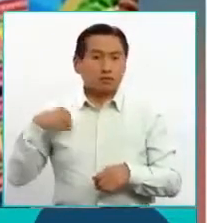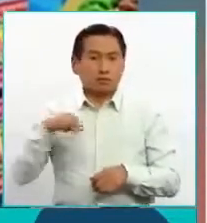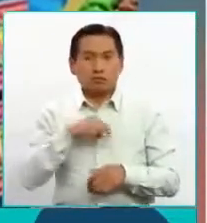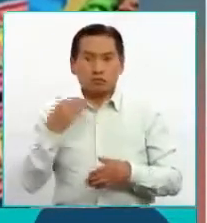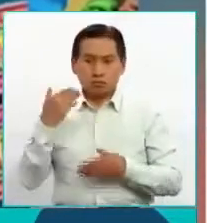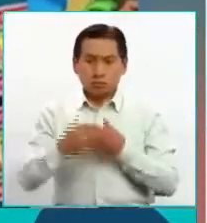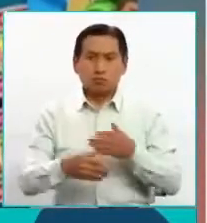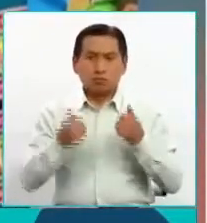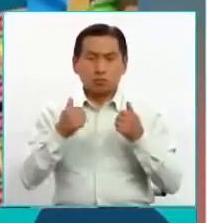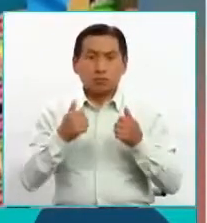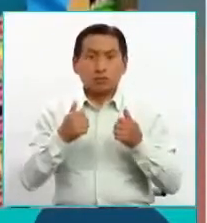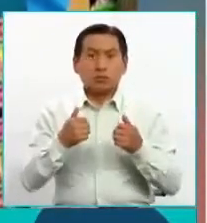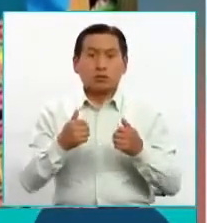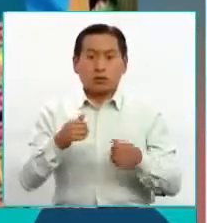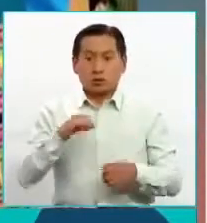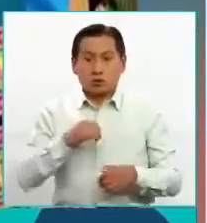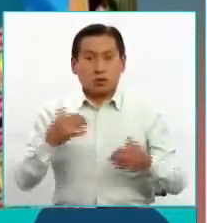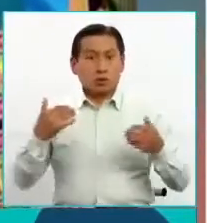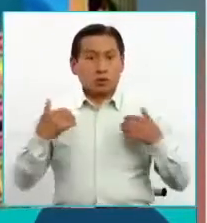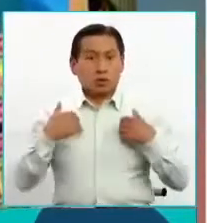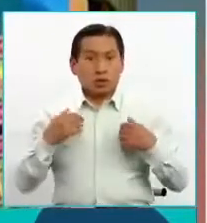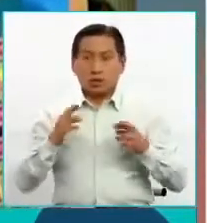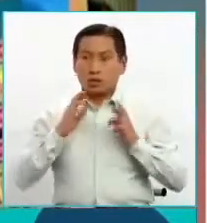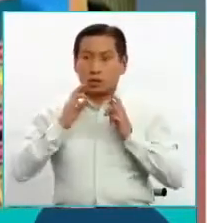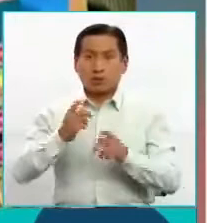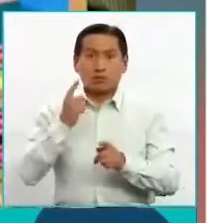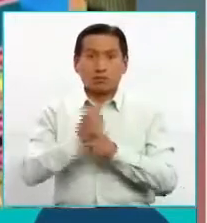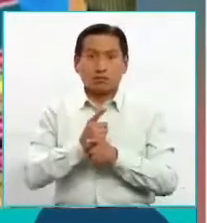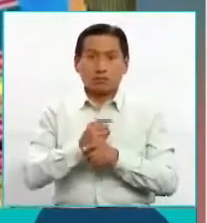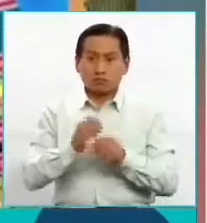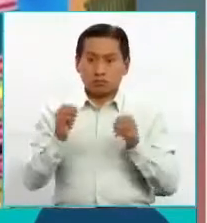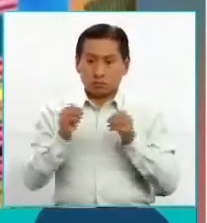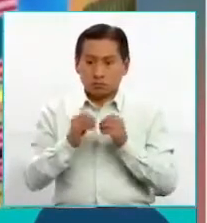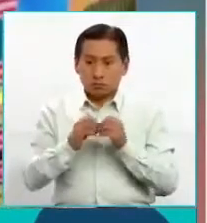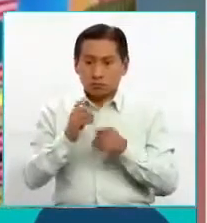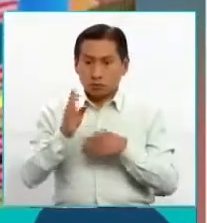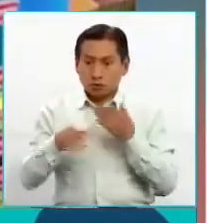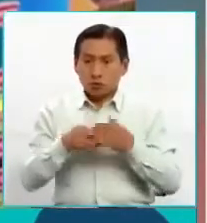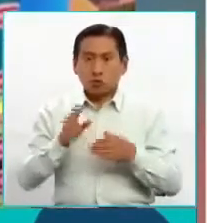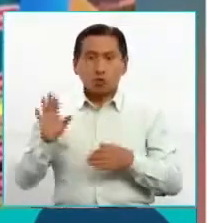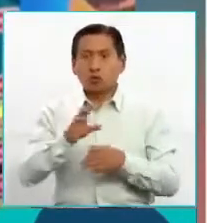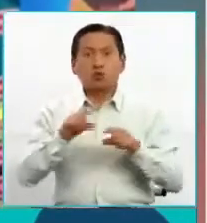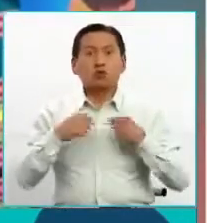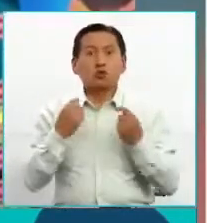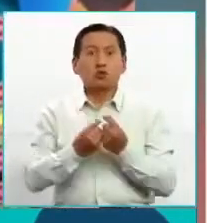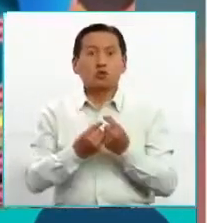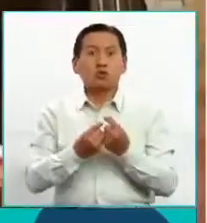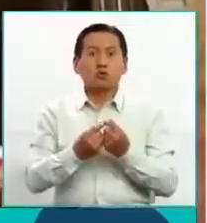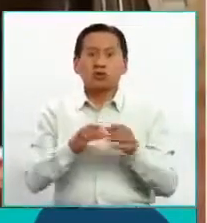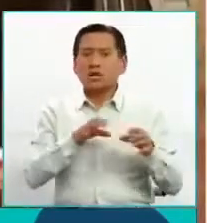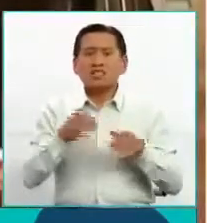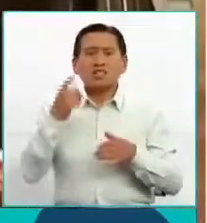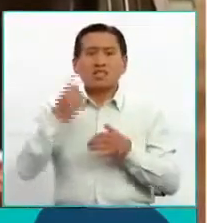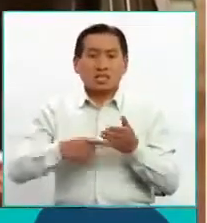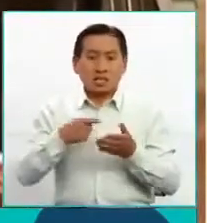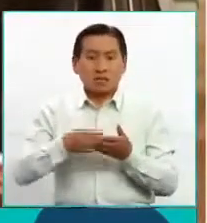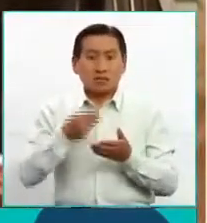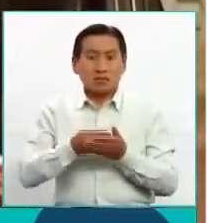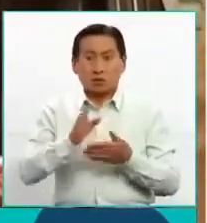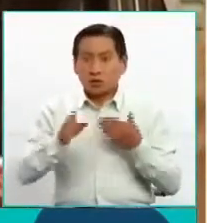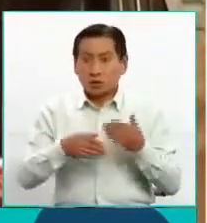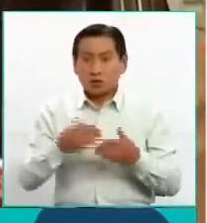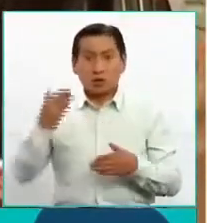Cuando tenga yo la respuesta y el monto exacto para este sector y qué es lo que se va a hacer con ese monto,